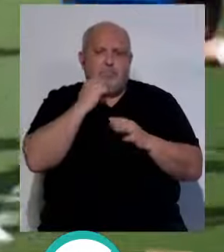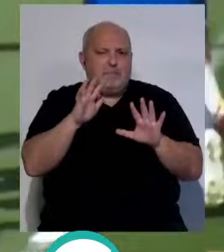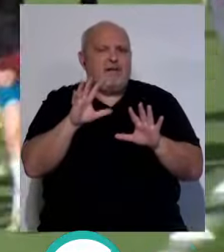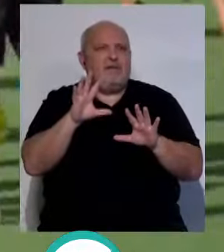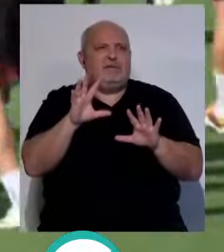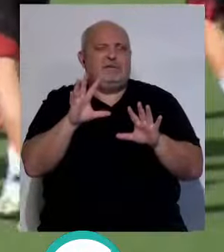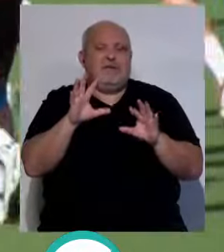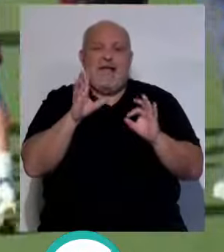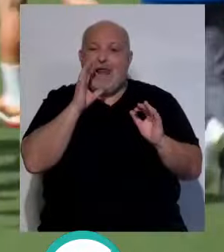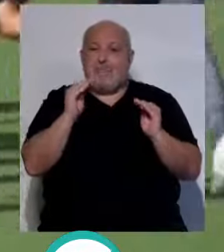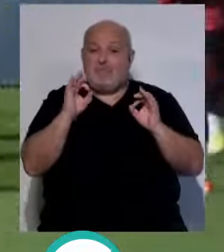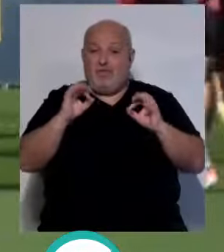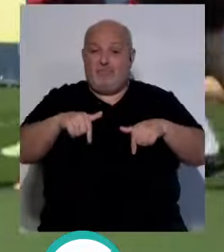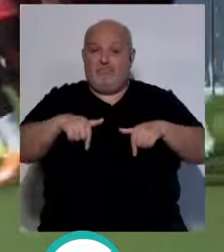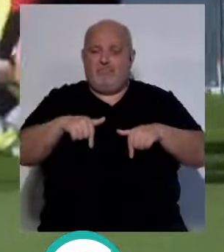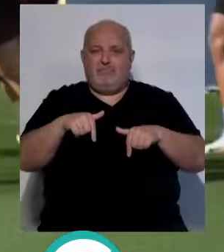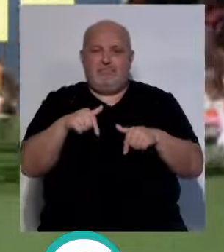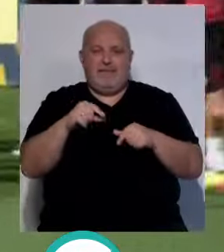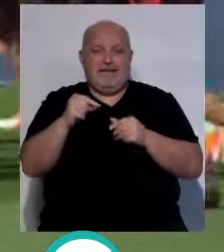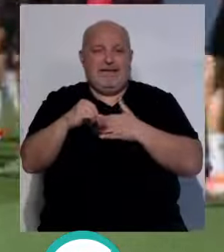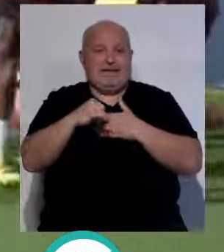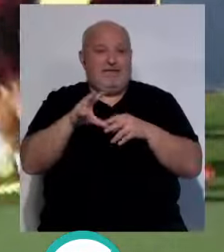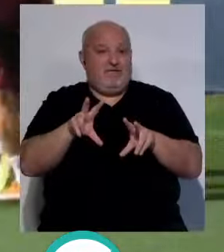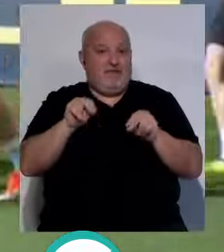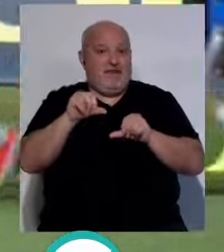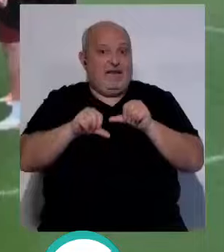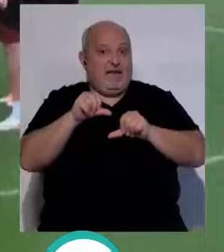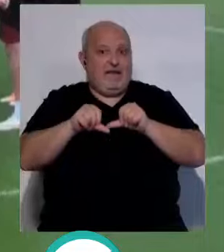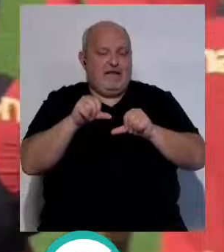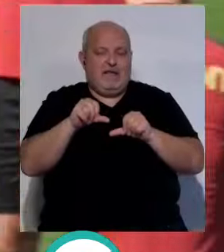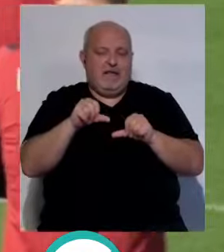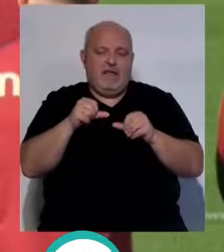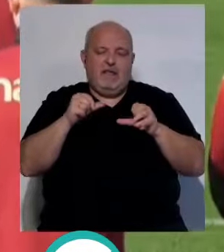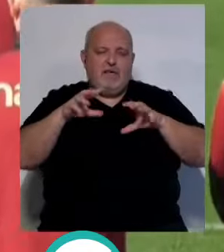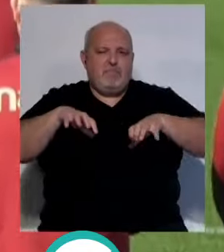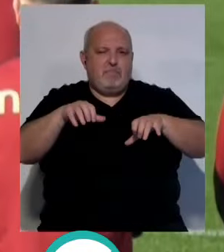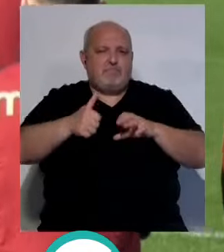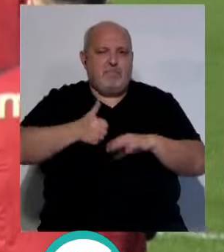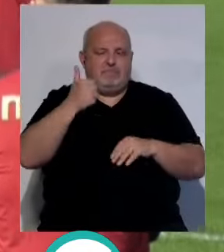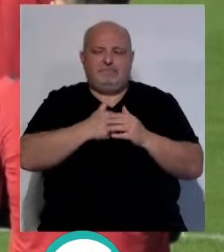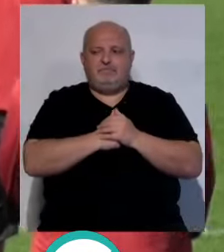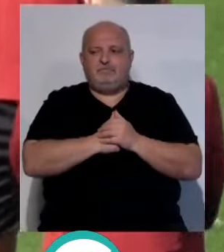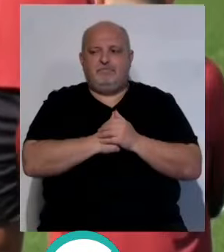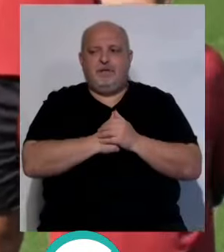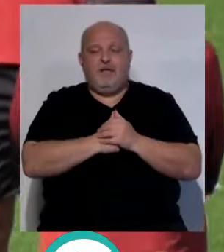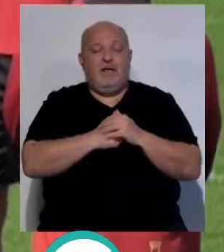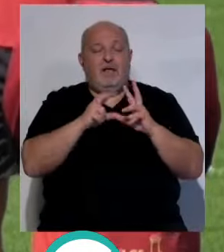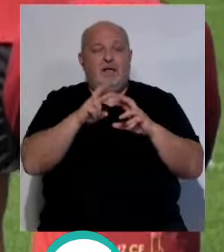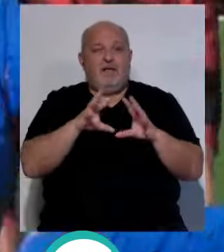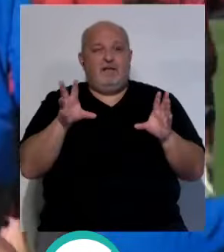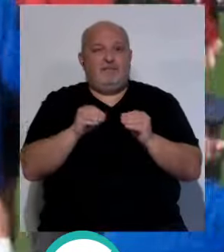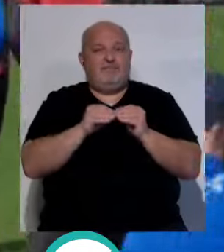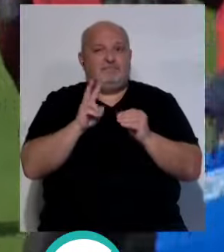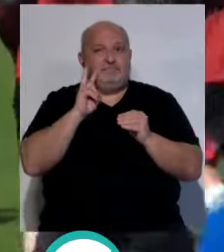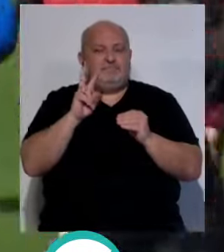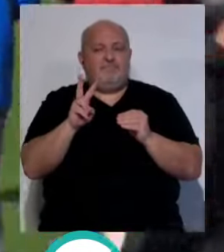estamos a punto de terminar la liga y hay que ser un poco más ambiciosos. Es que se analiza el partido, David,